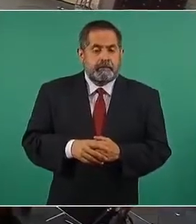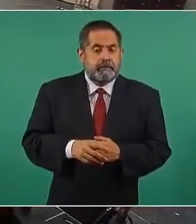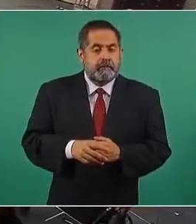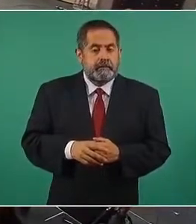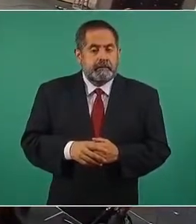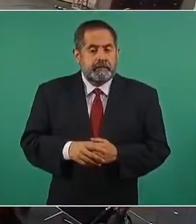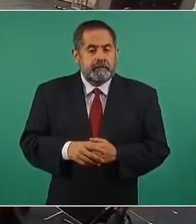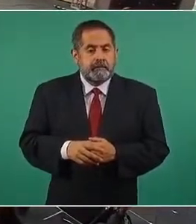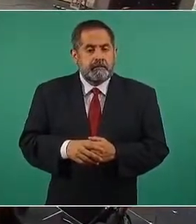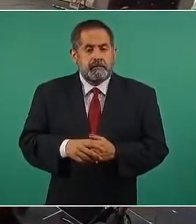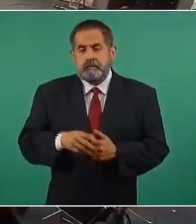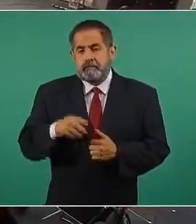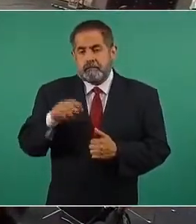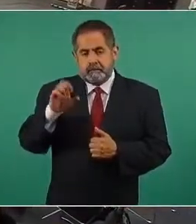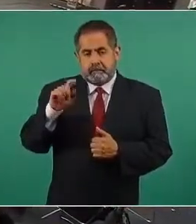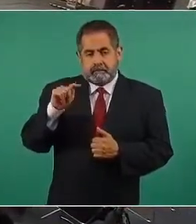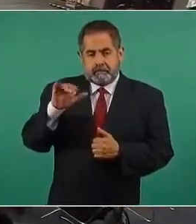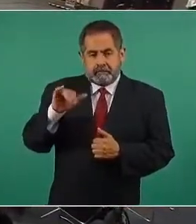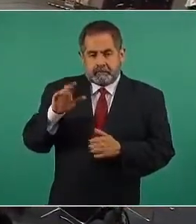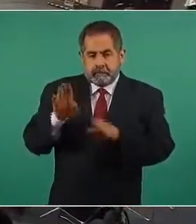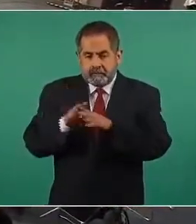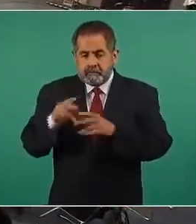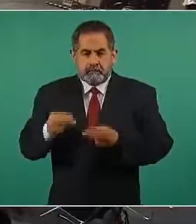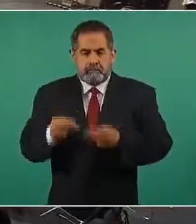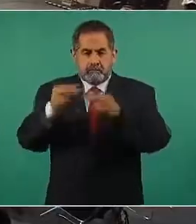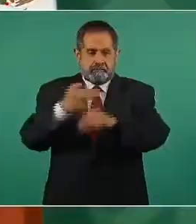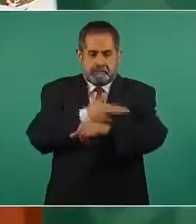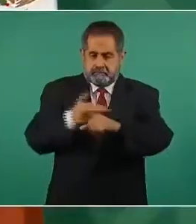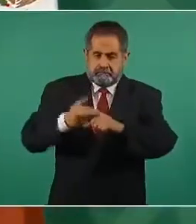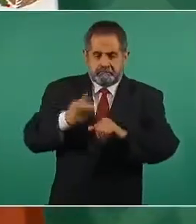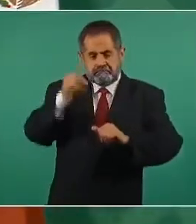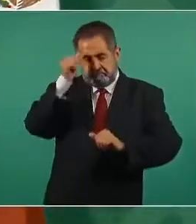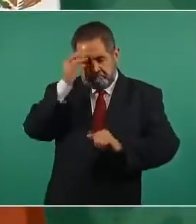la práctica de los negocios